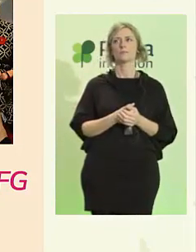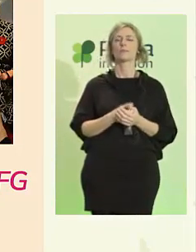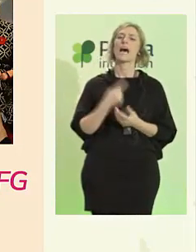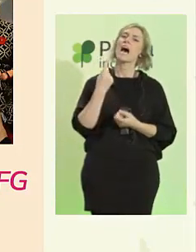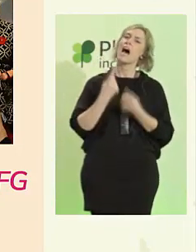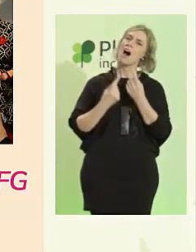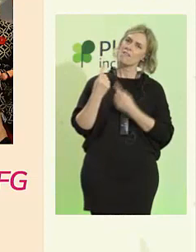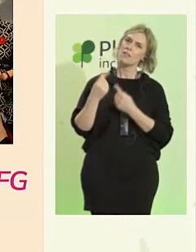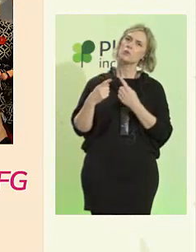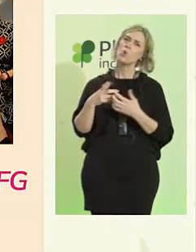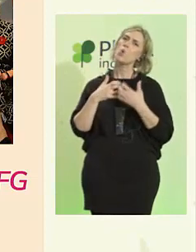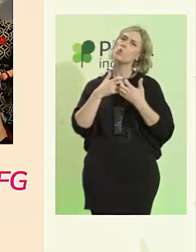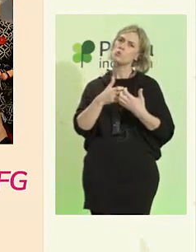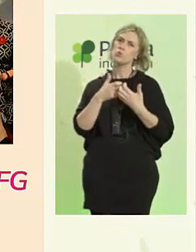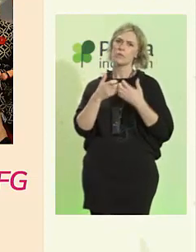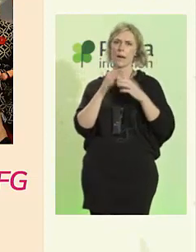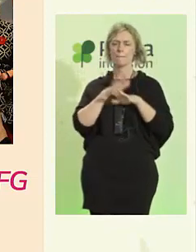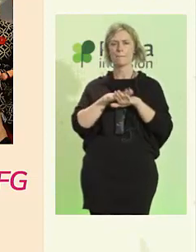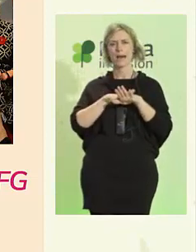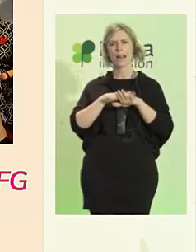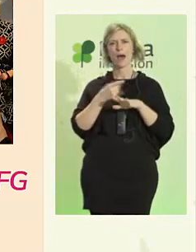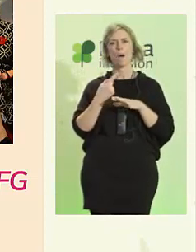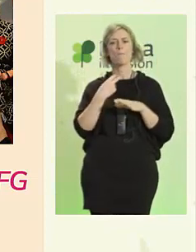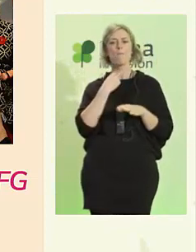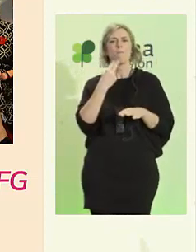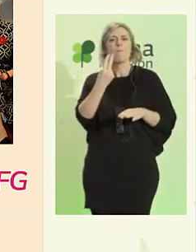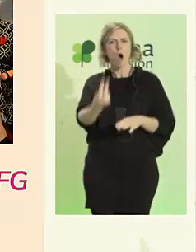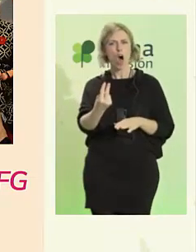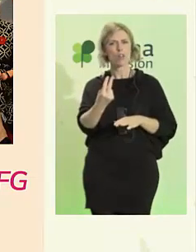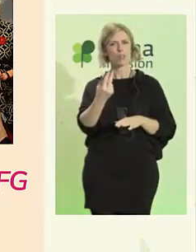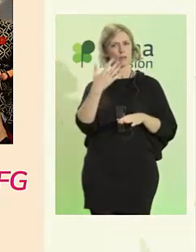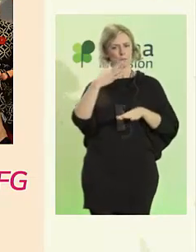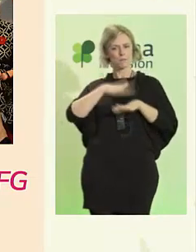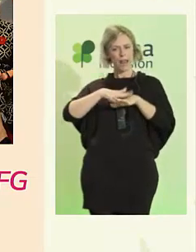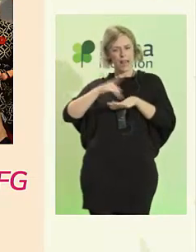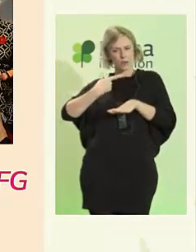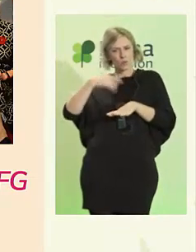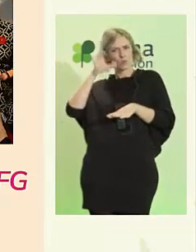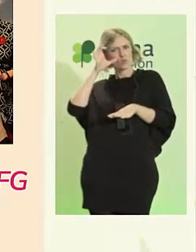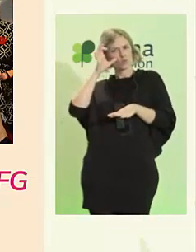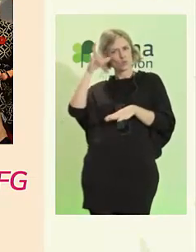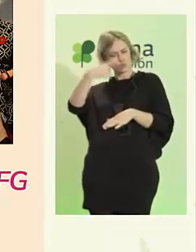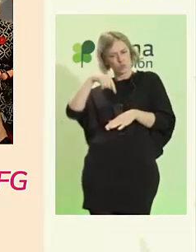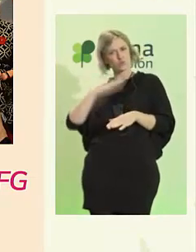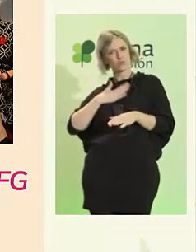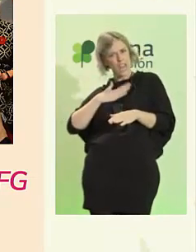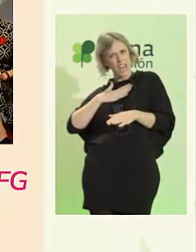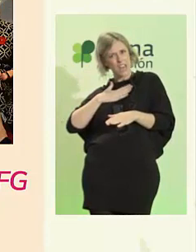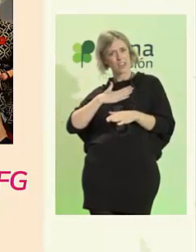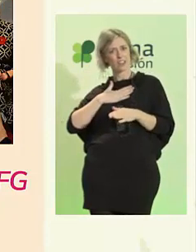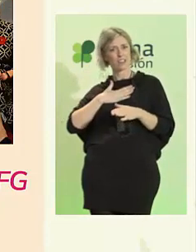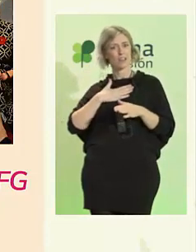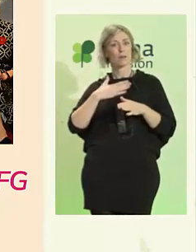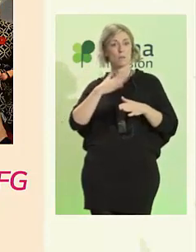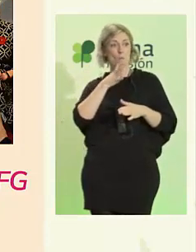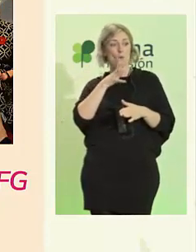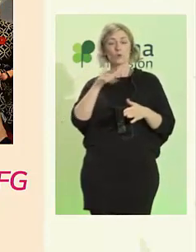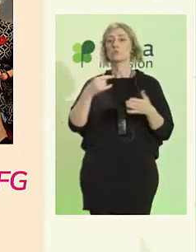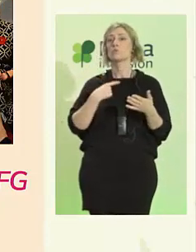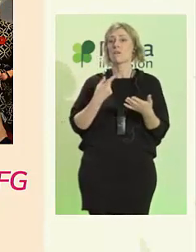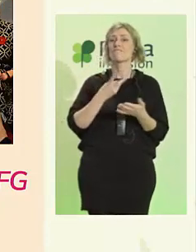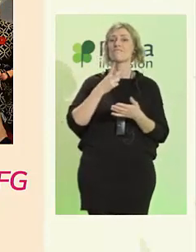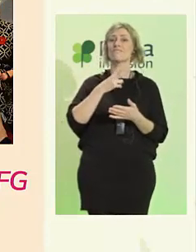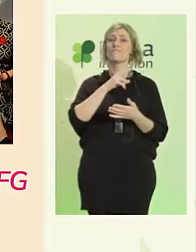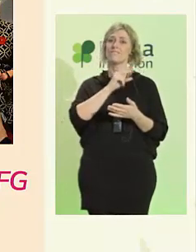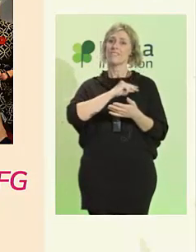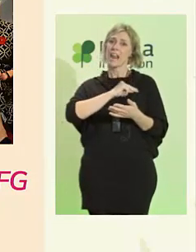veces tienes que luchar para tener una voz, para que se te escuche, porque tienes algo que merece la pena escuchar. A veces